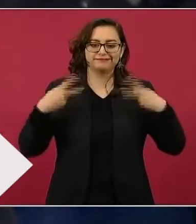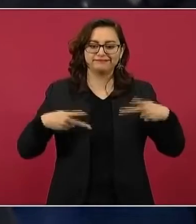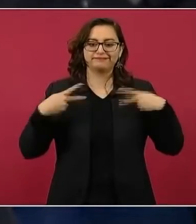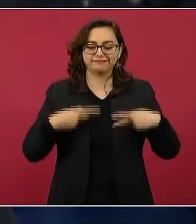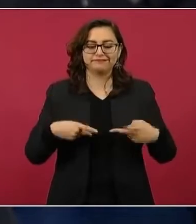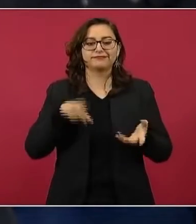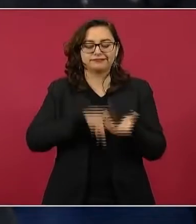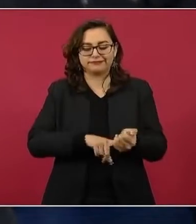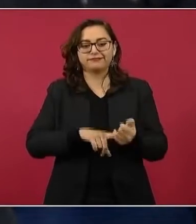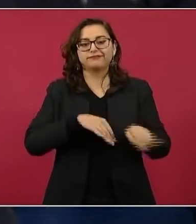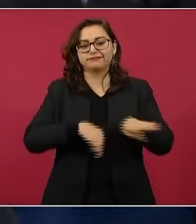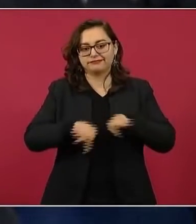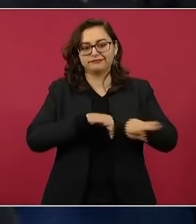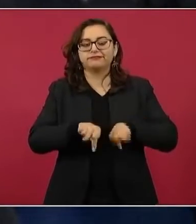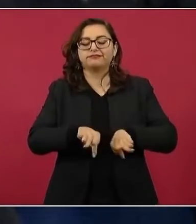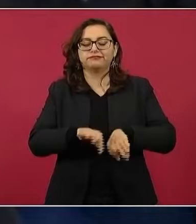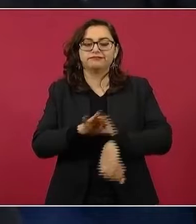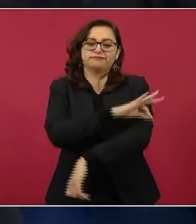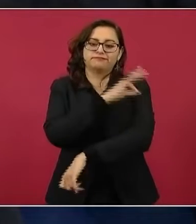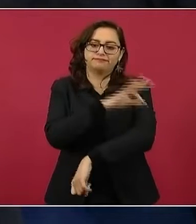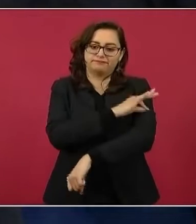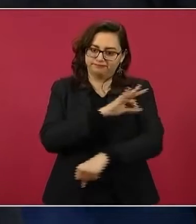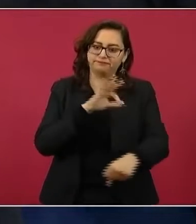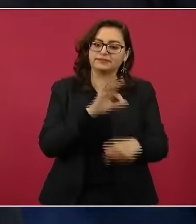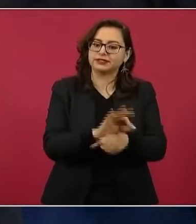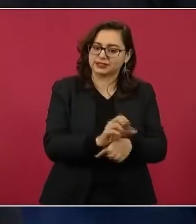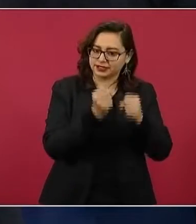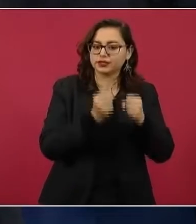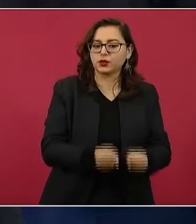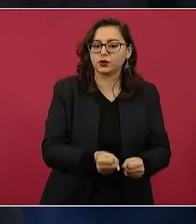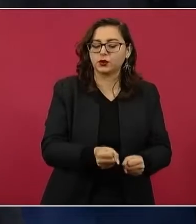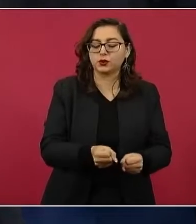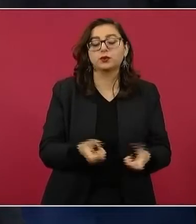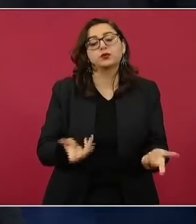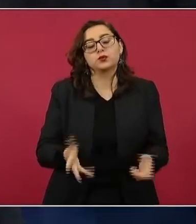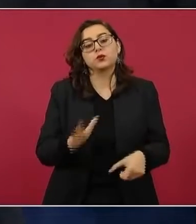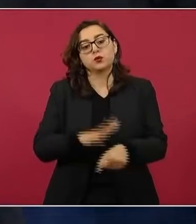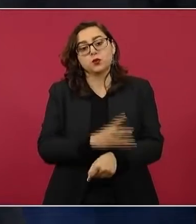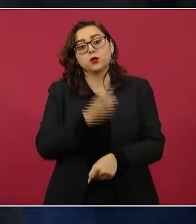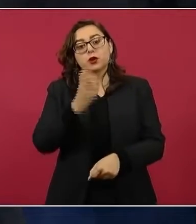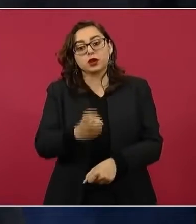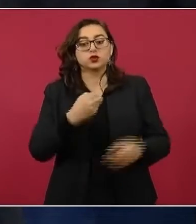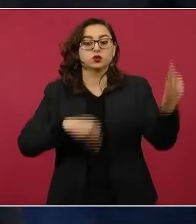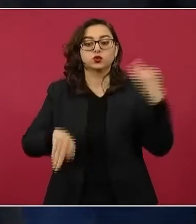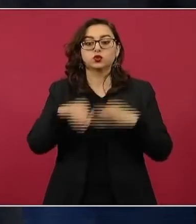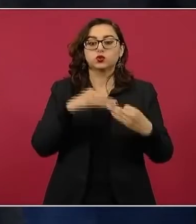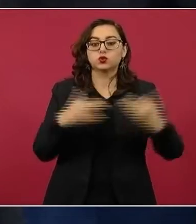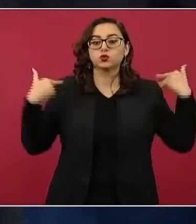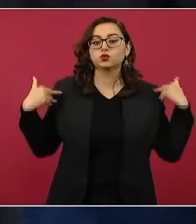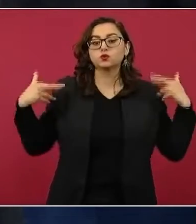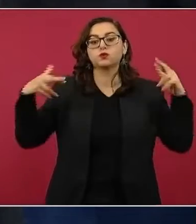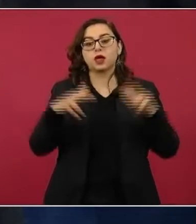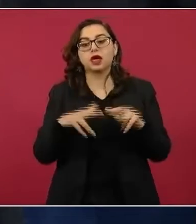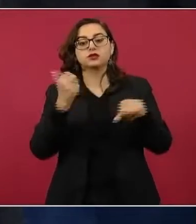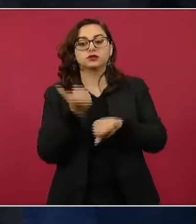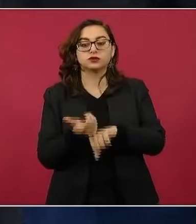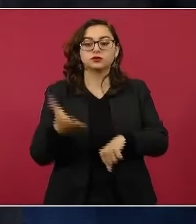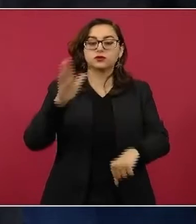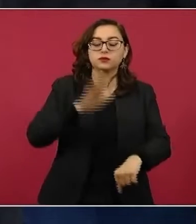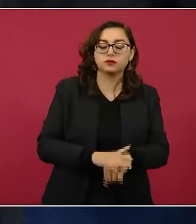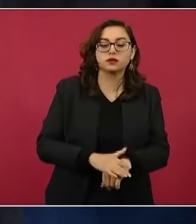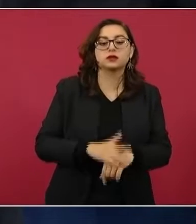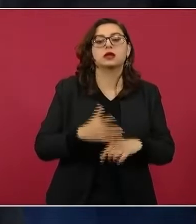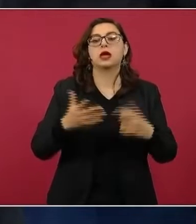va a estar dentro de ese proceso educativo. Por ello, invito a todos los maestros, al personal administrativo,